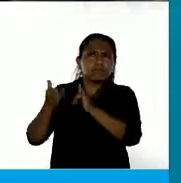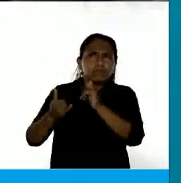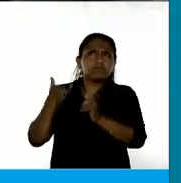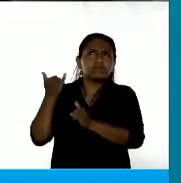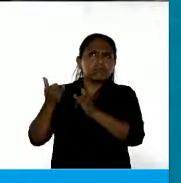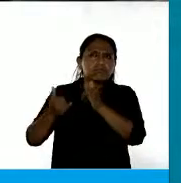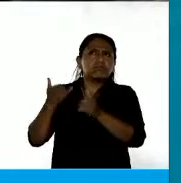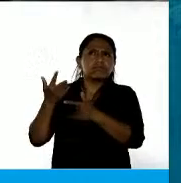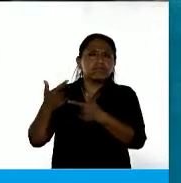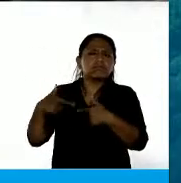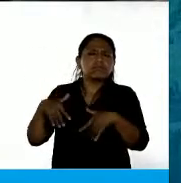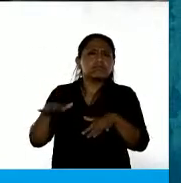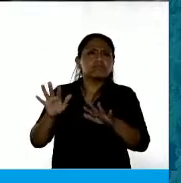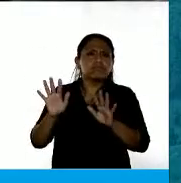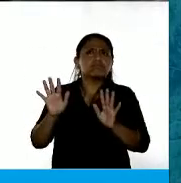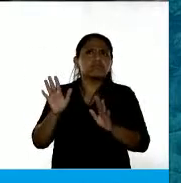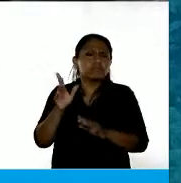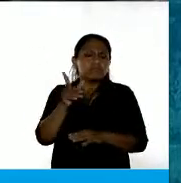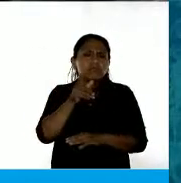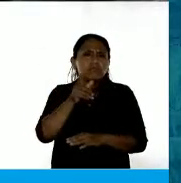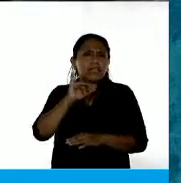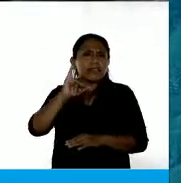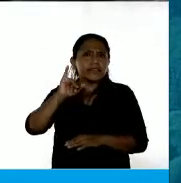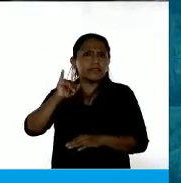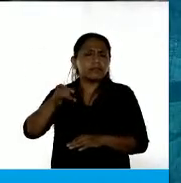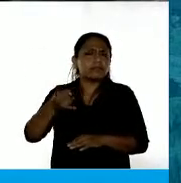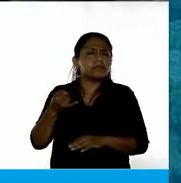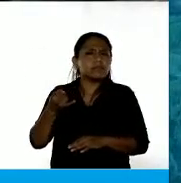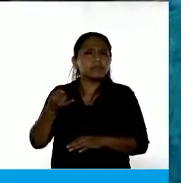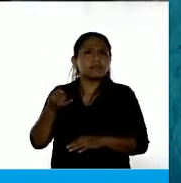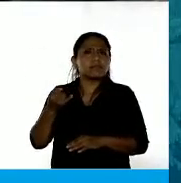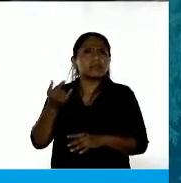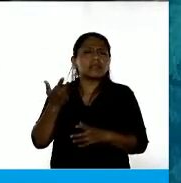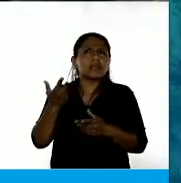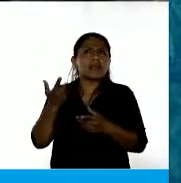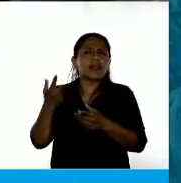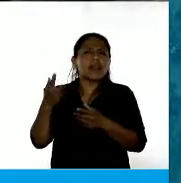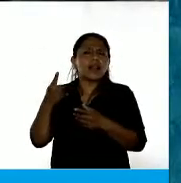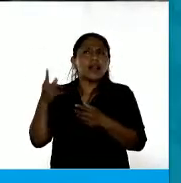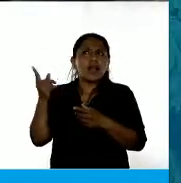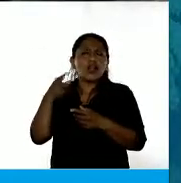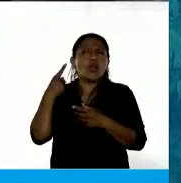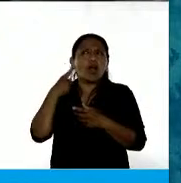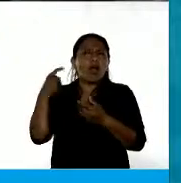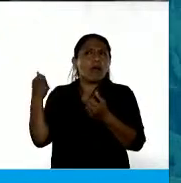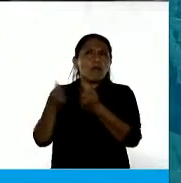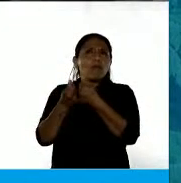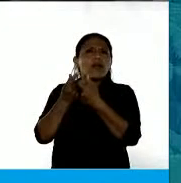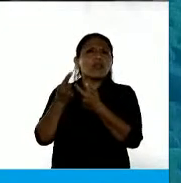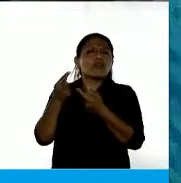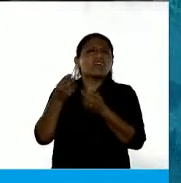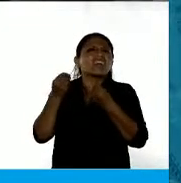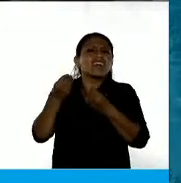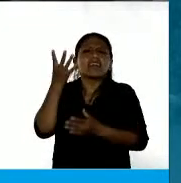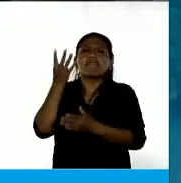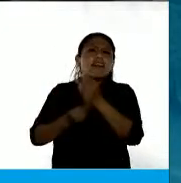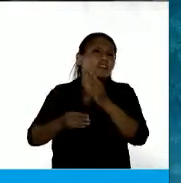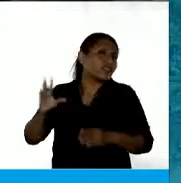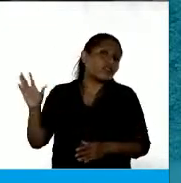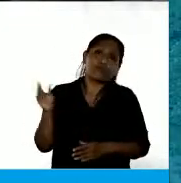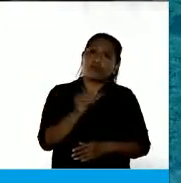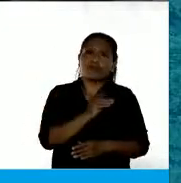expresó y creo que el punto de encuentro en cada discurso es que falla todo.